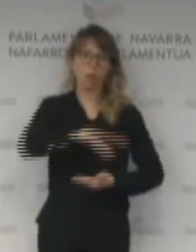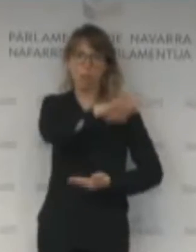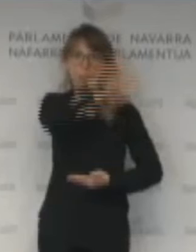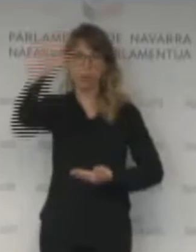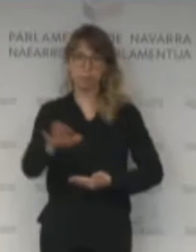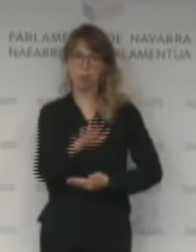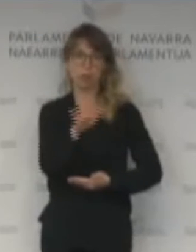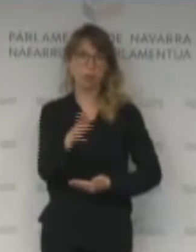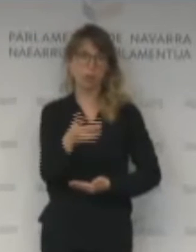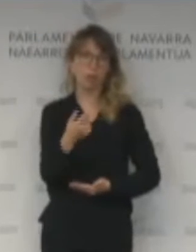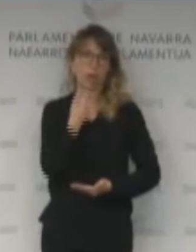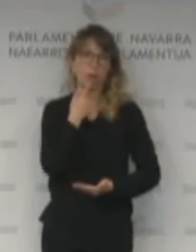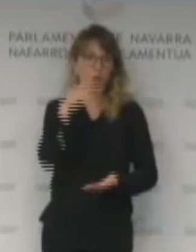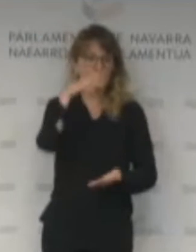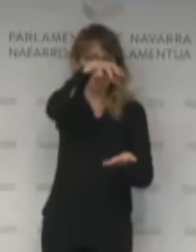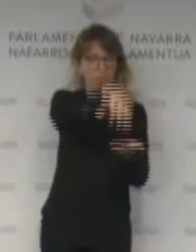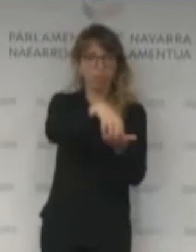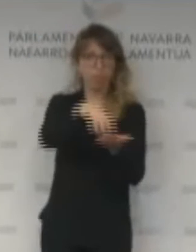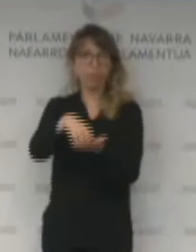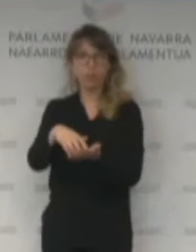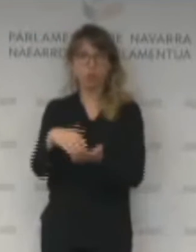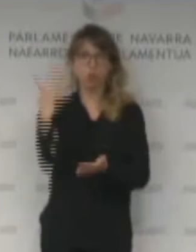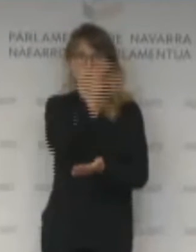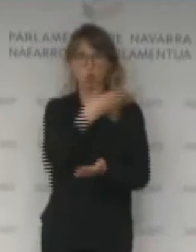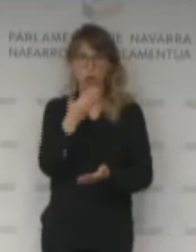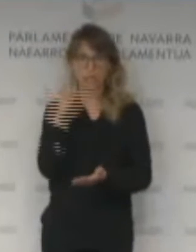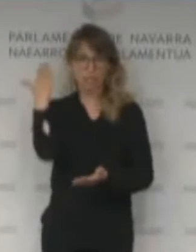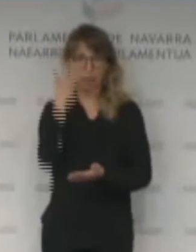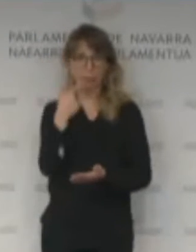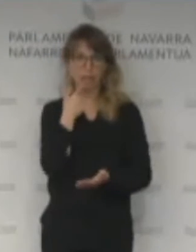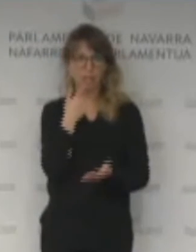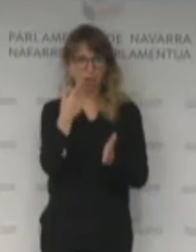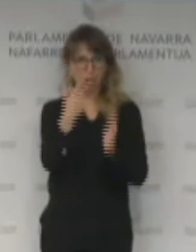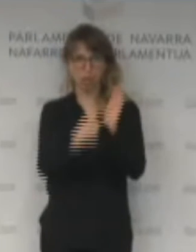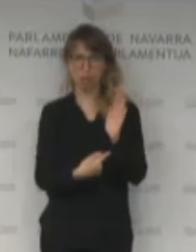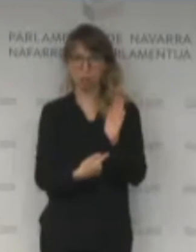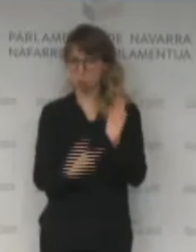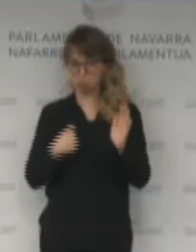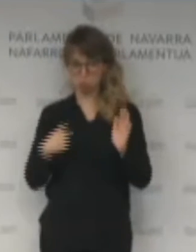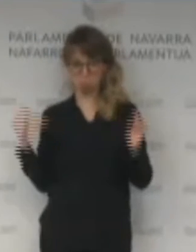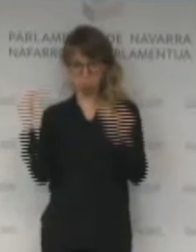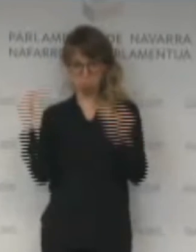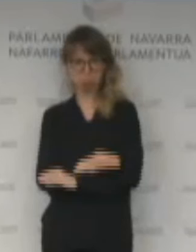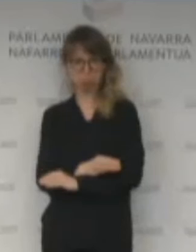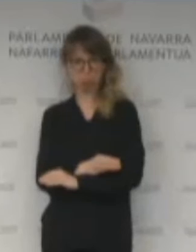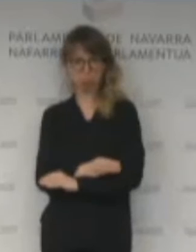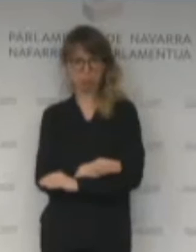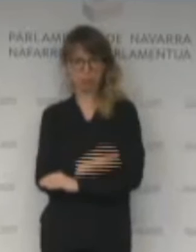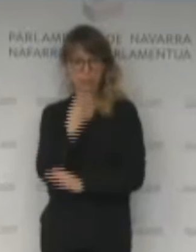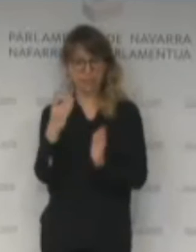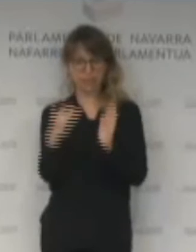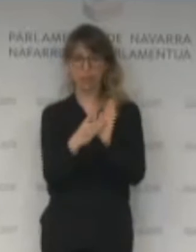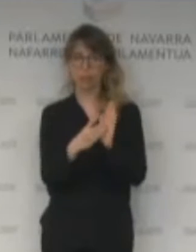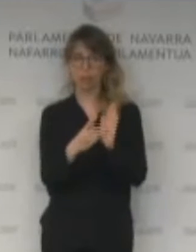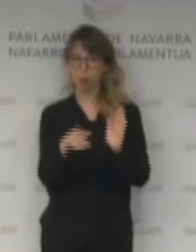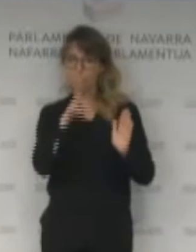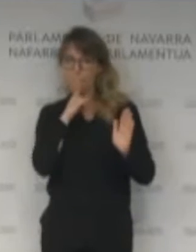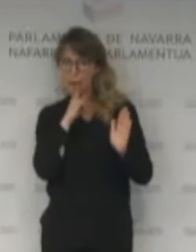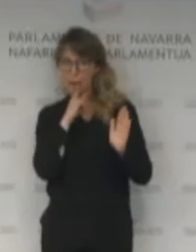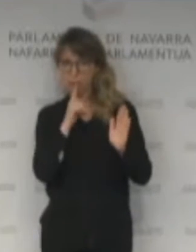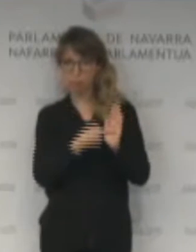centros escolares en Navarra dando un dato que no comparto. Que no comparto. Entonces, si ese no es el dato, eliminemos